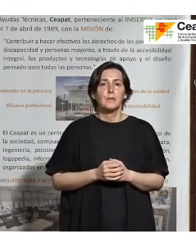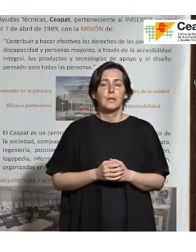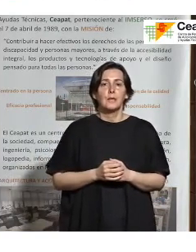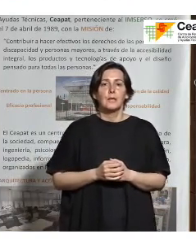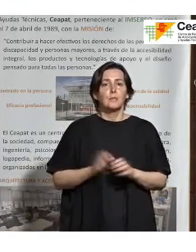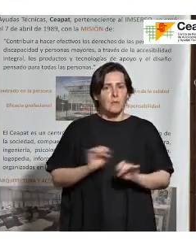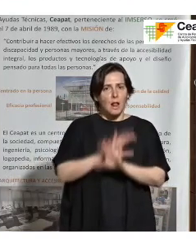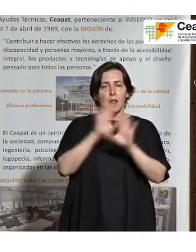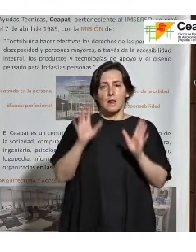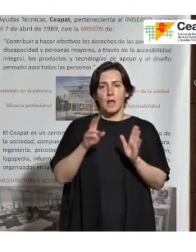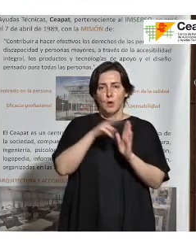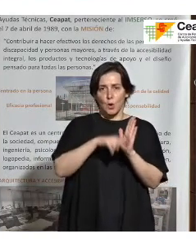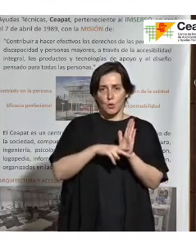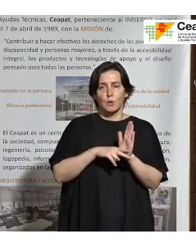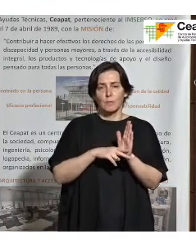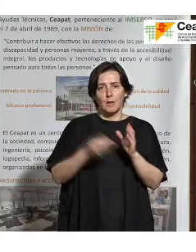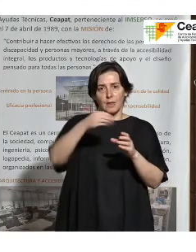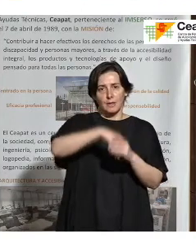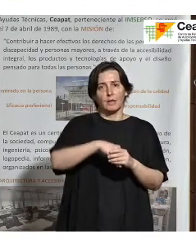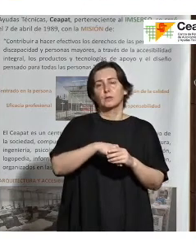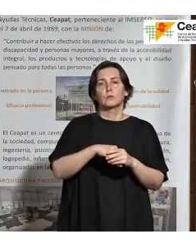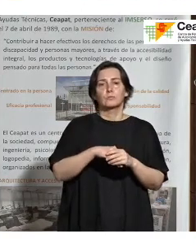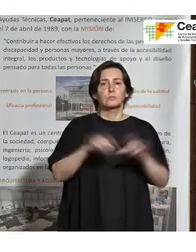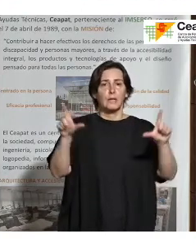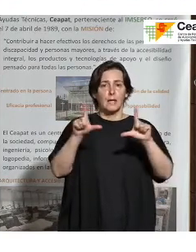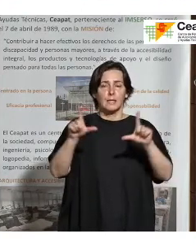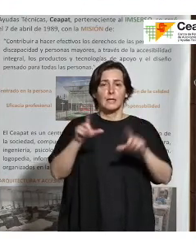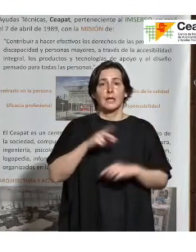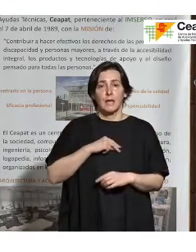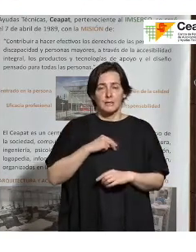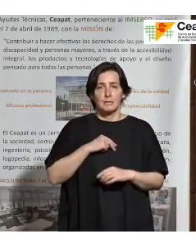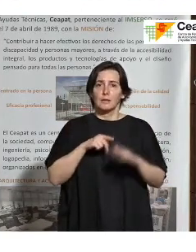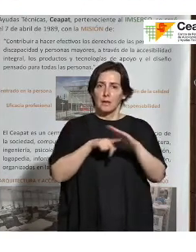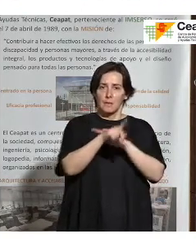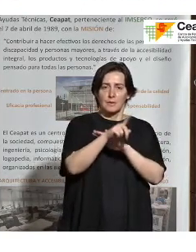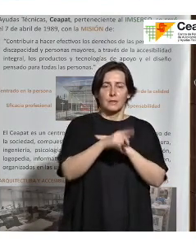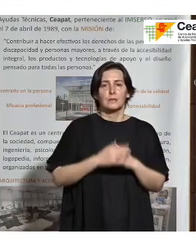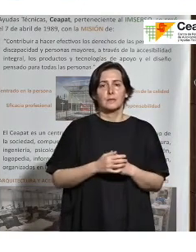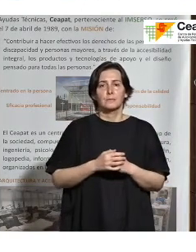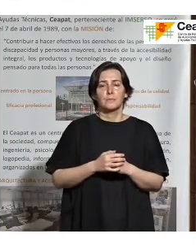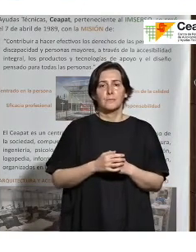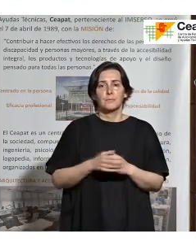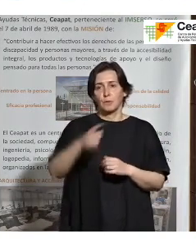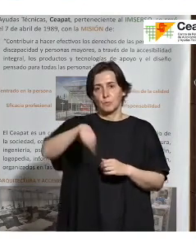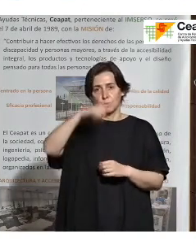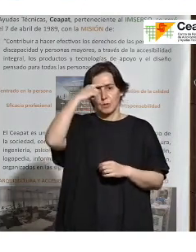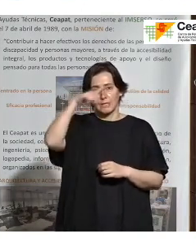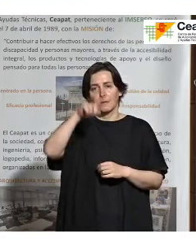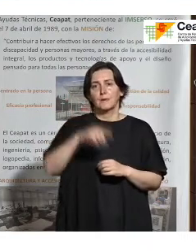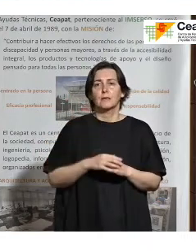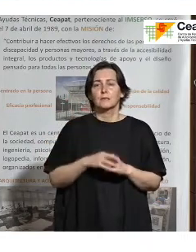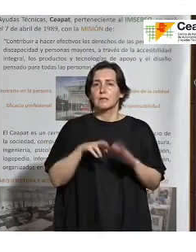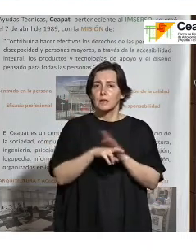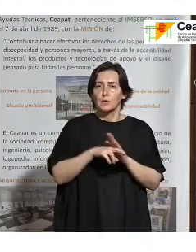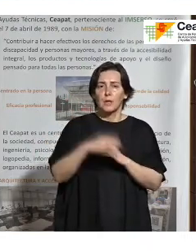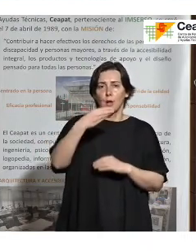en la norma el componente de teleasistencia o la forma de teleasistencia avanzada, que supongo que sabéis, se reguló en